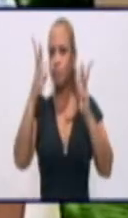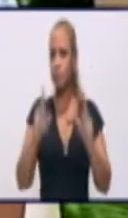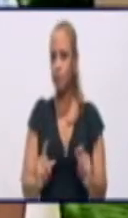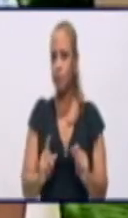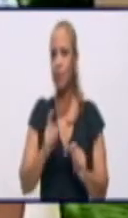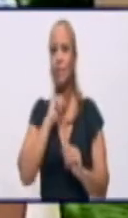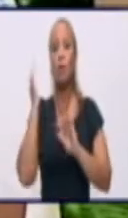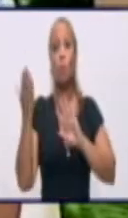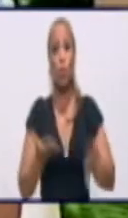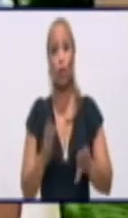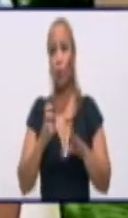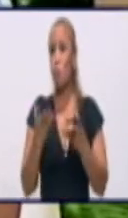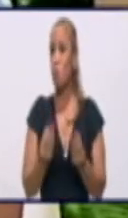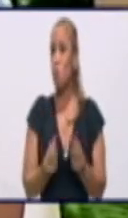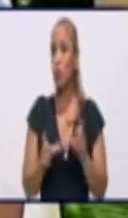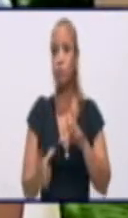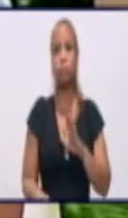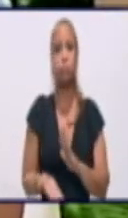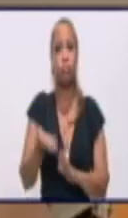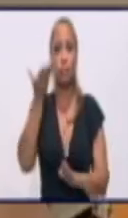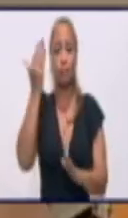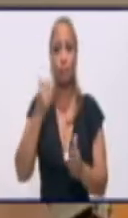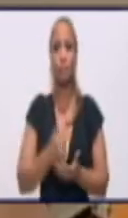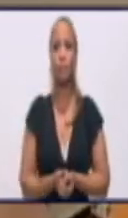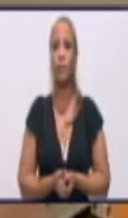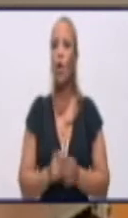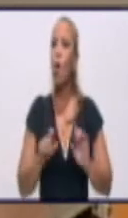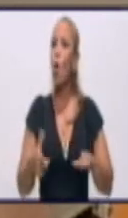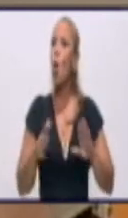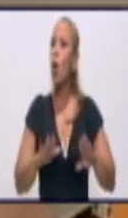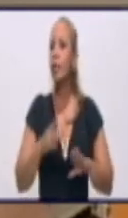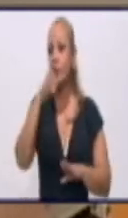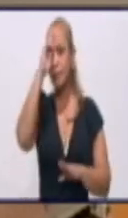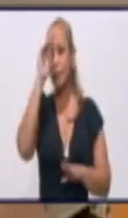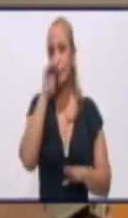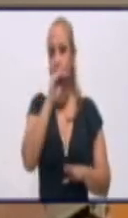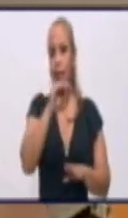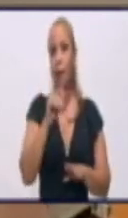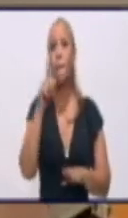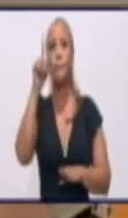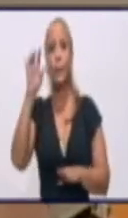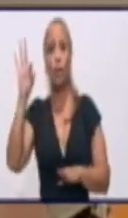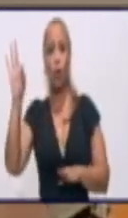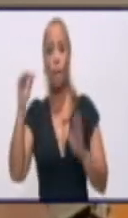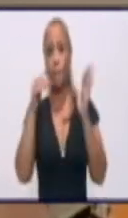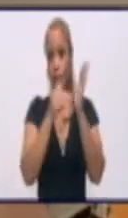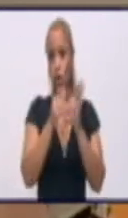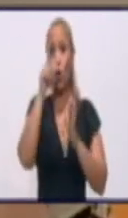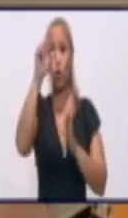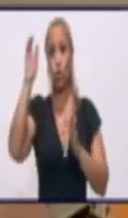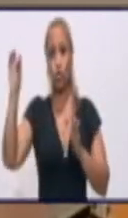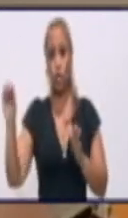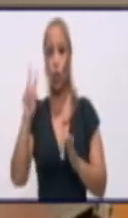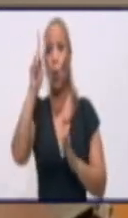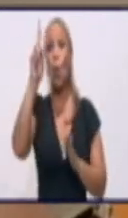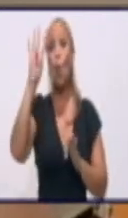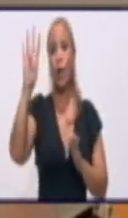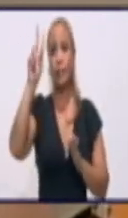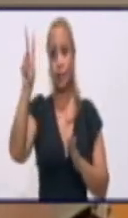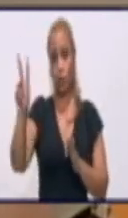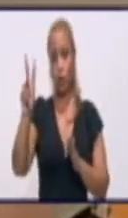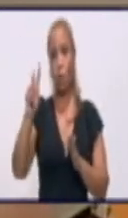alta. Muy alta. Entonces, bueno, hoy nosotros permanecen ingresados en la provincia 1.842 pacientes. De ellos, repito,